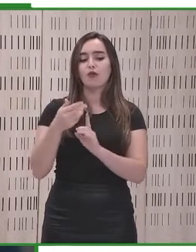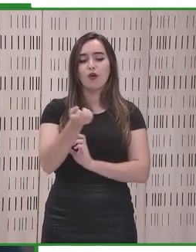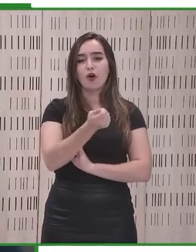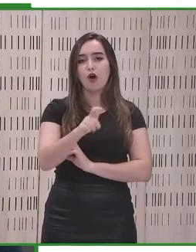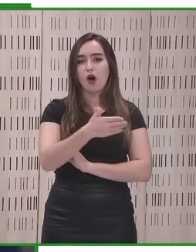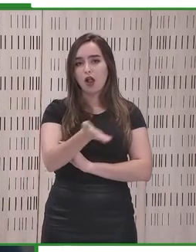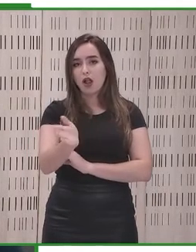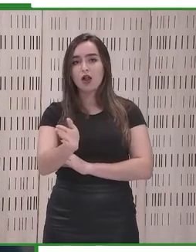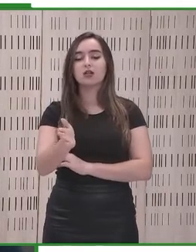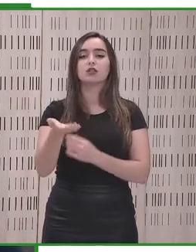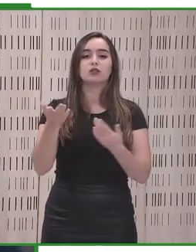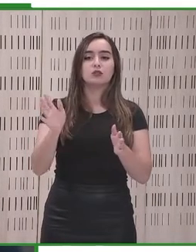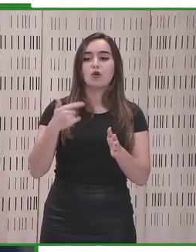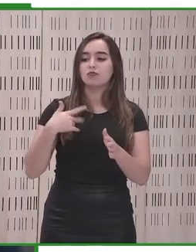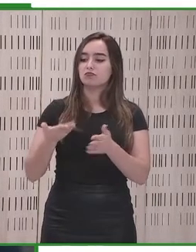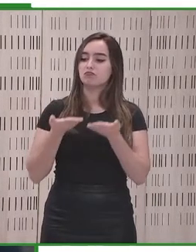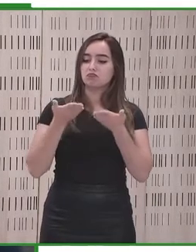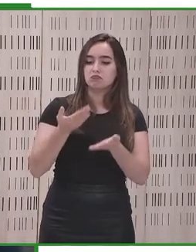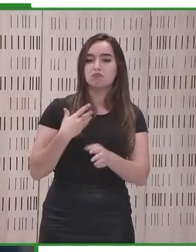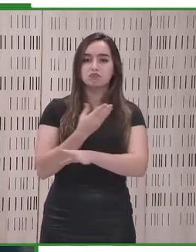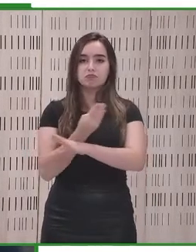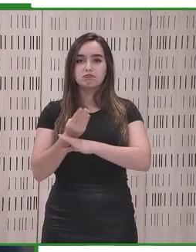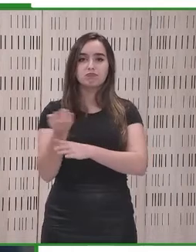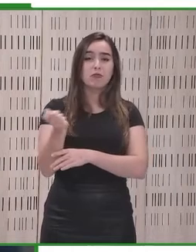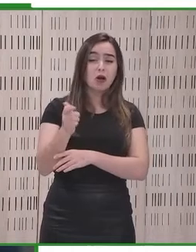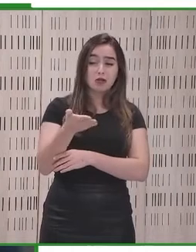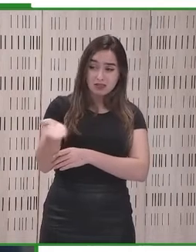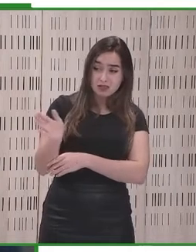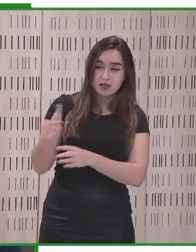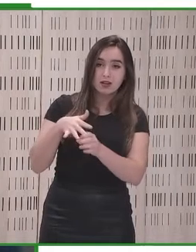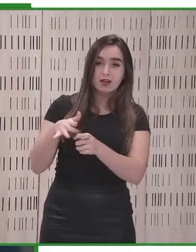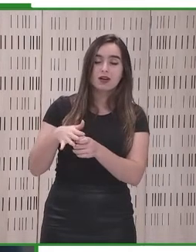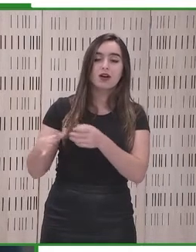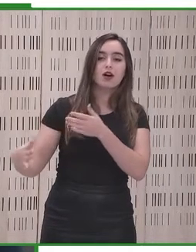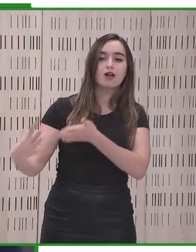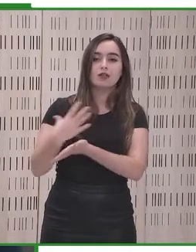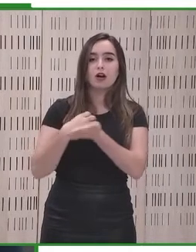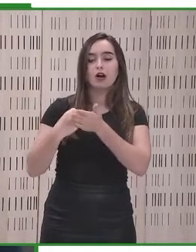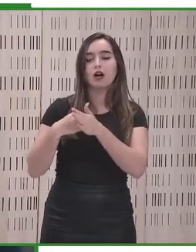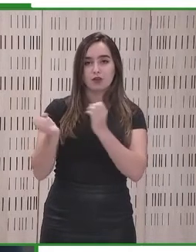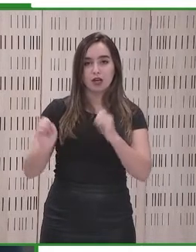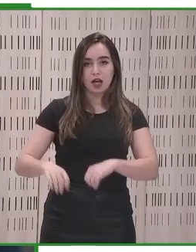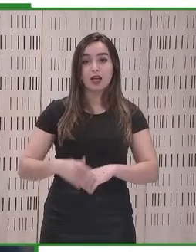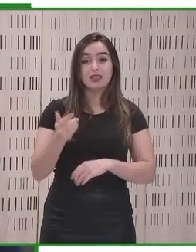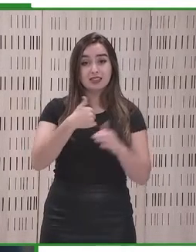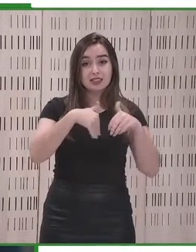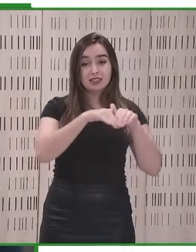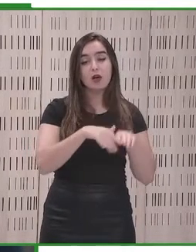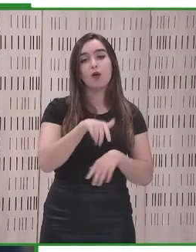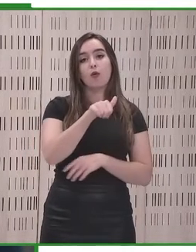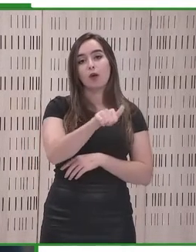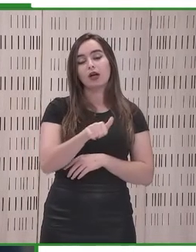para que independientemente de lo que produzcan o ofrezcan productos o servicios sean